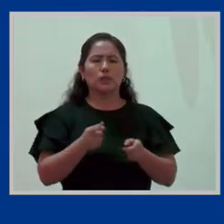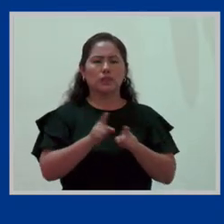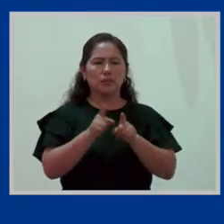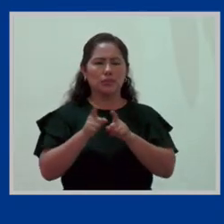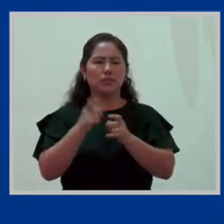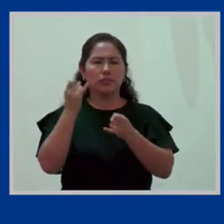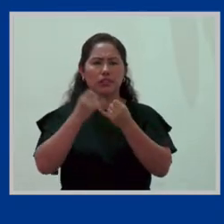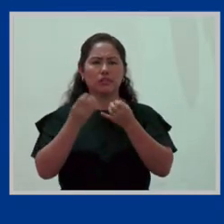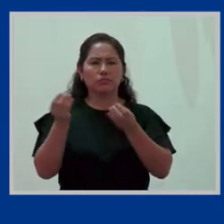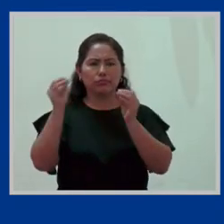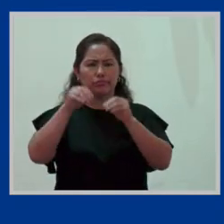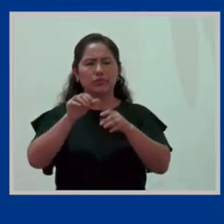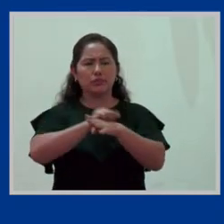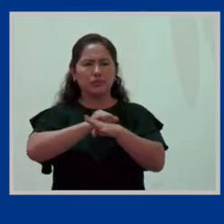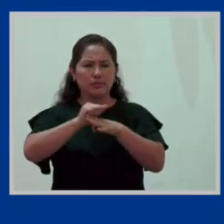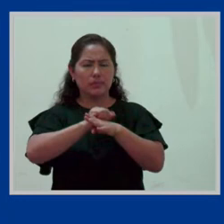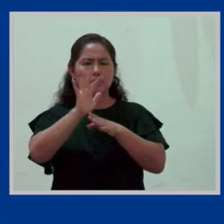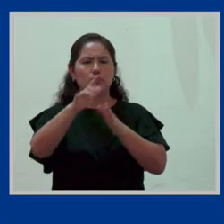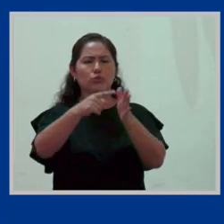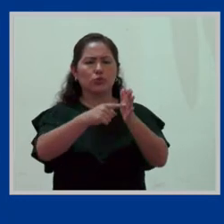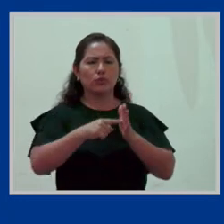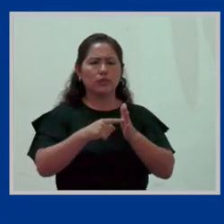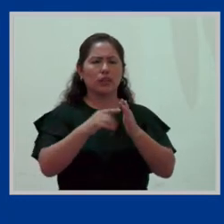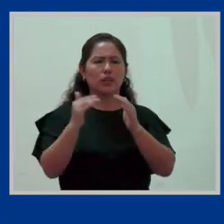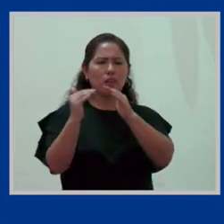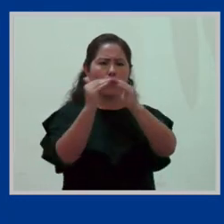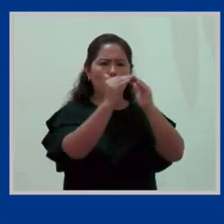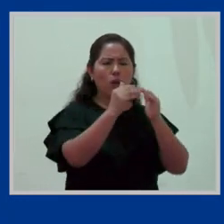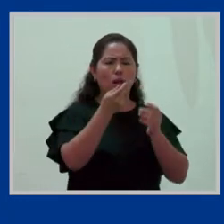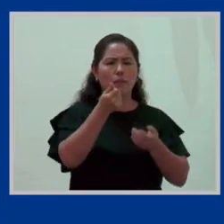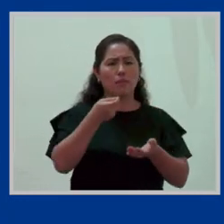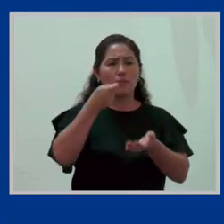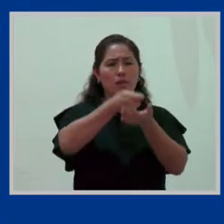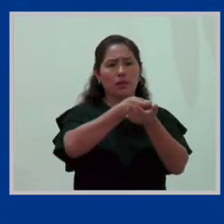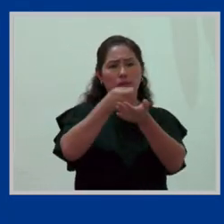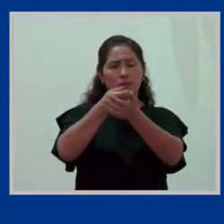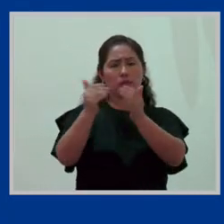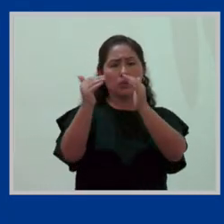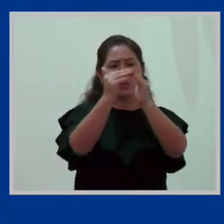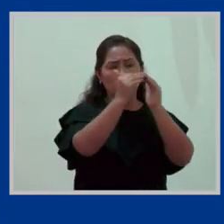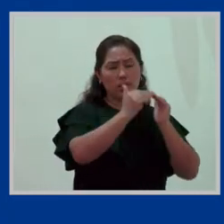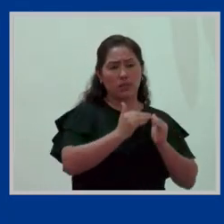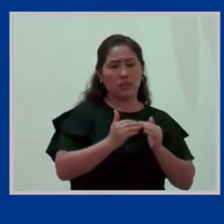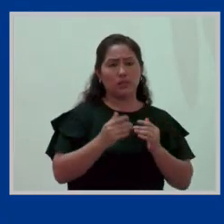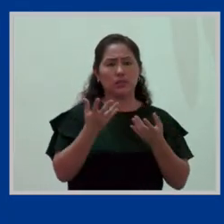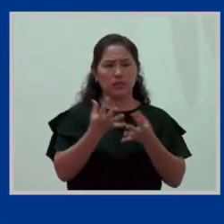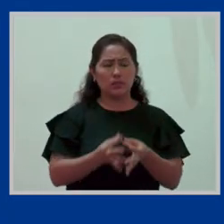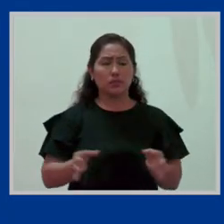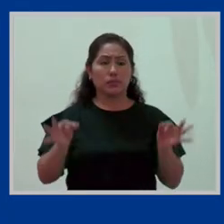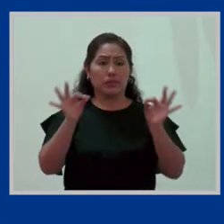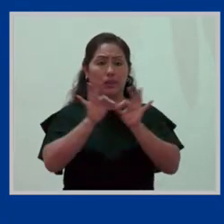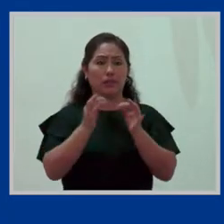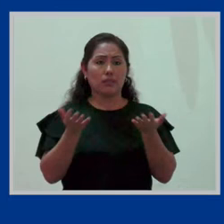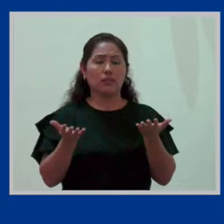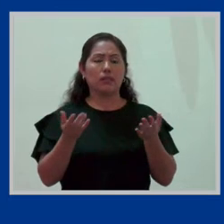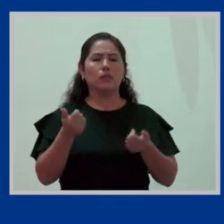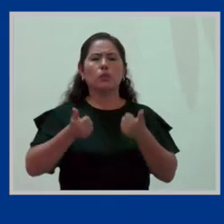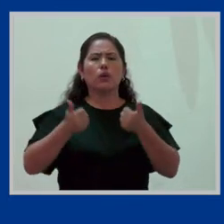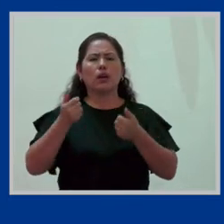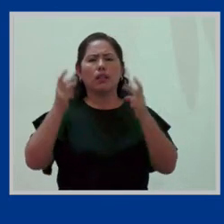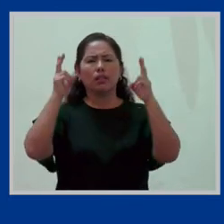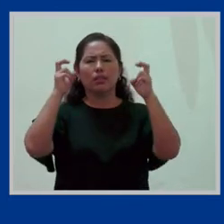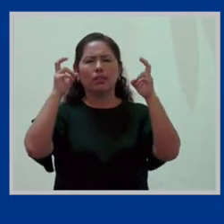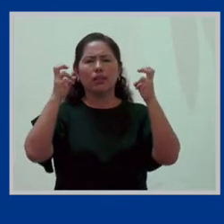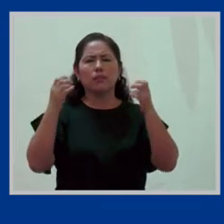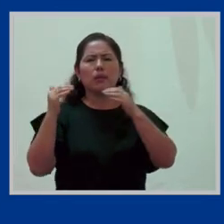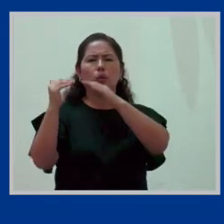poner en práctica las obligaciones de cara a la igualdad salarial y que son muy importantes. Porque ¿cuál es el tema con la igualdad